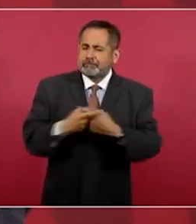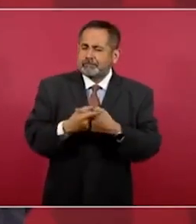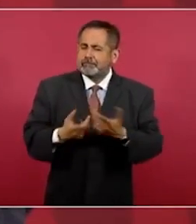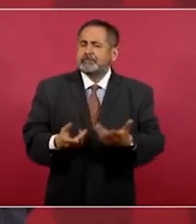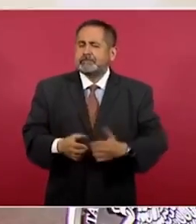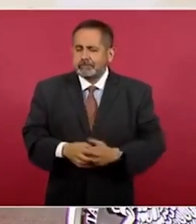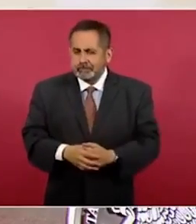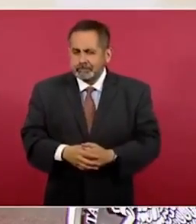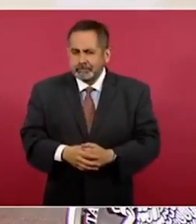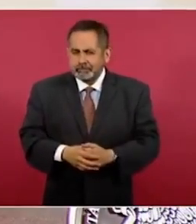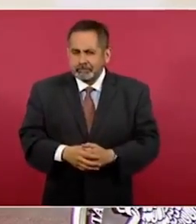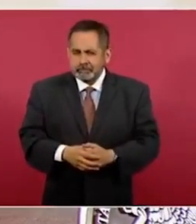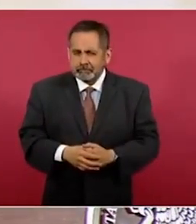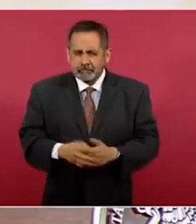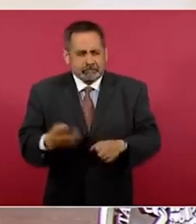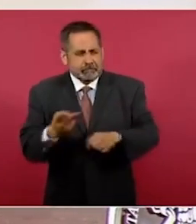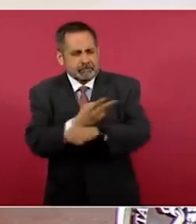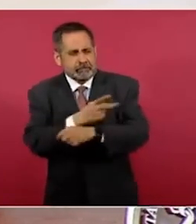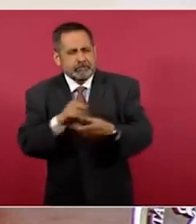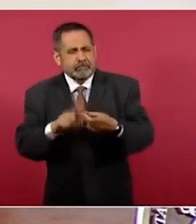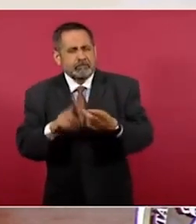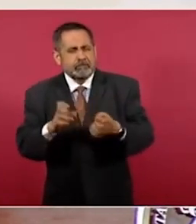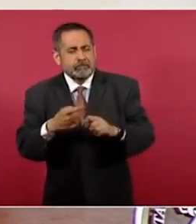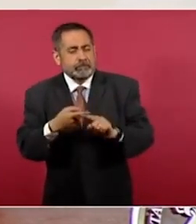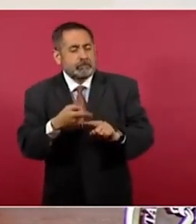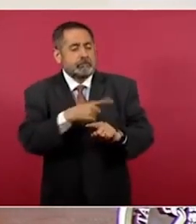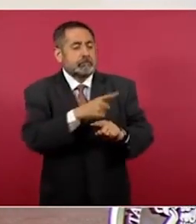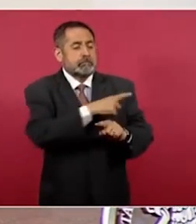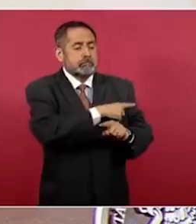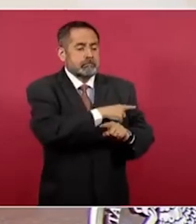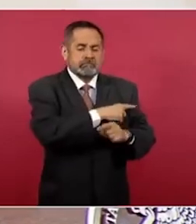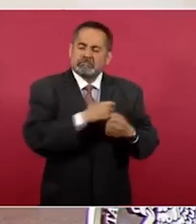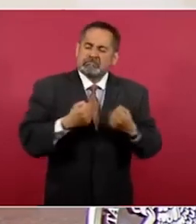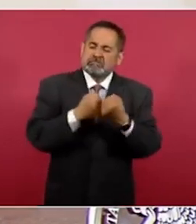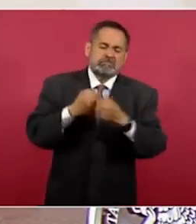¿Y en dónde quedó el pleito?